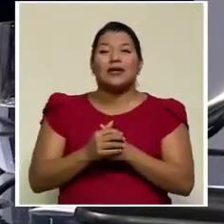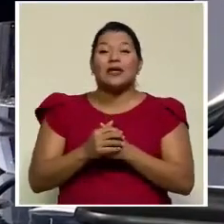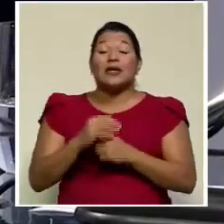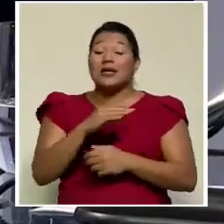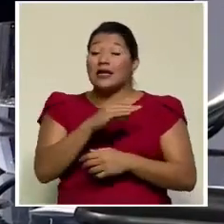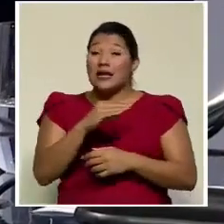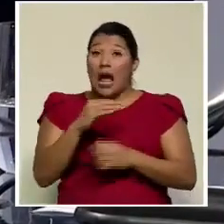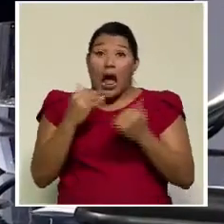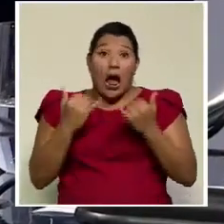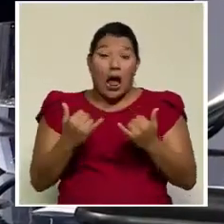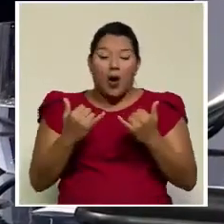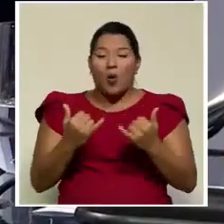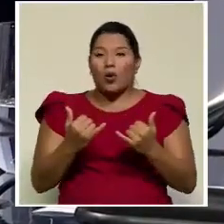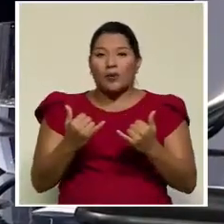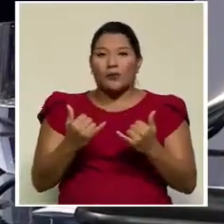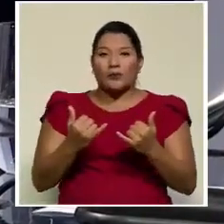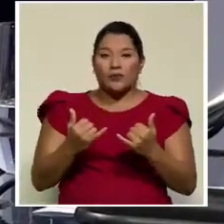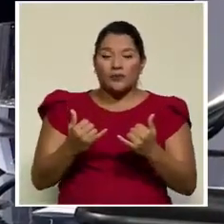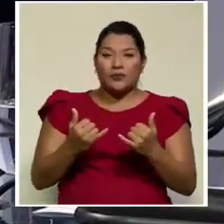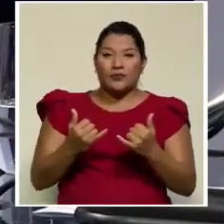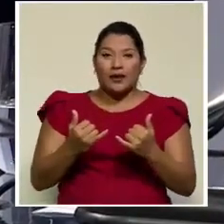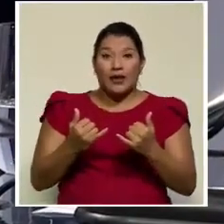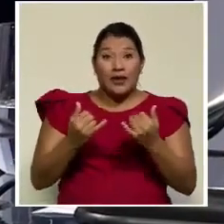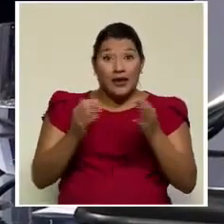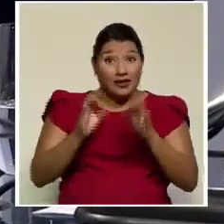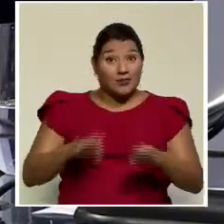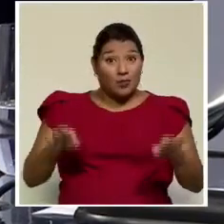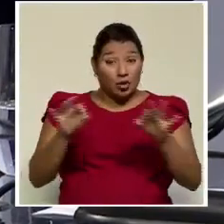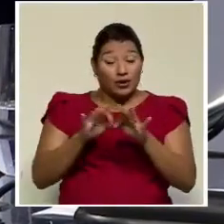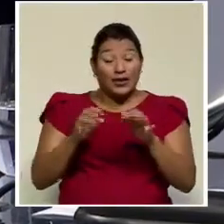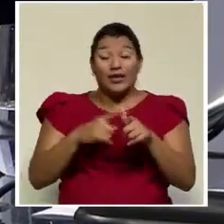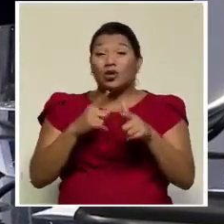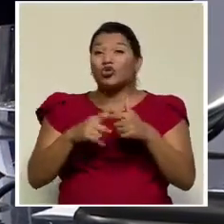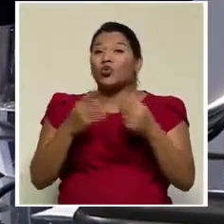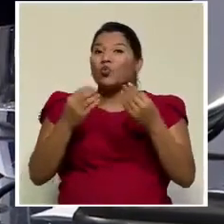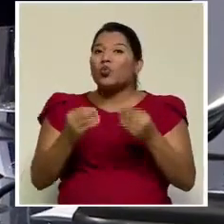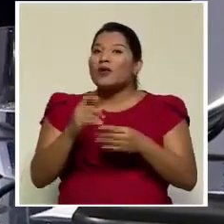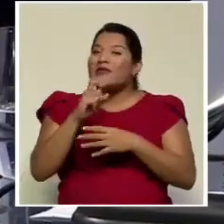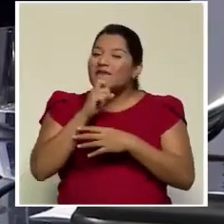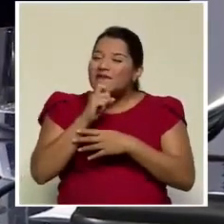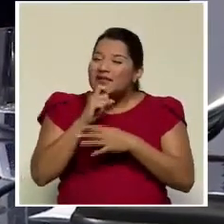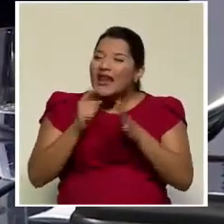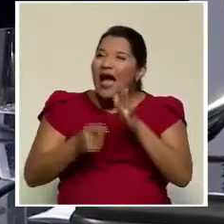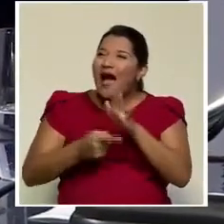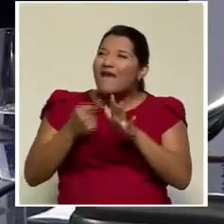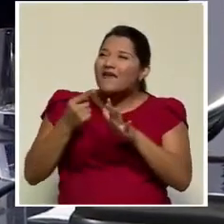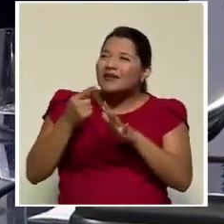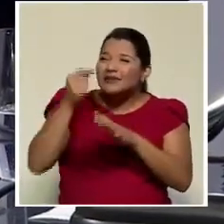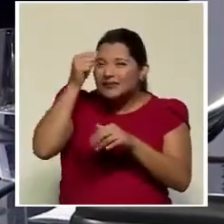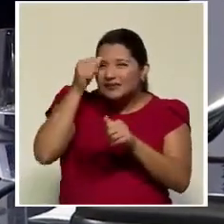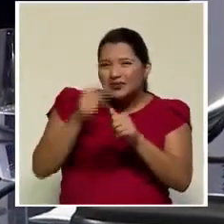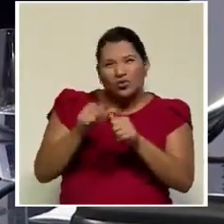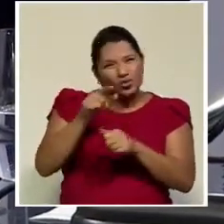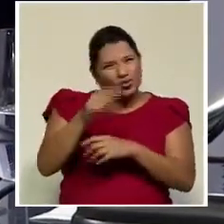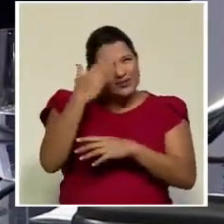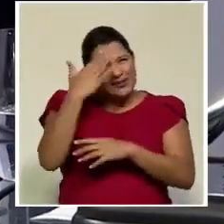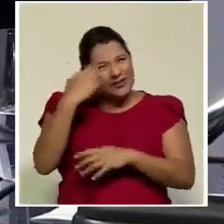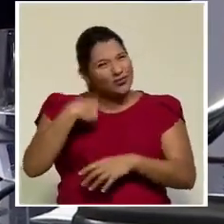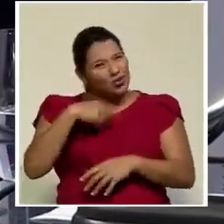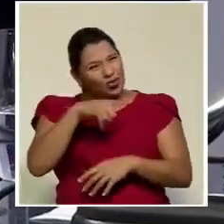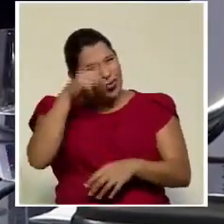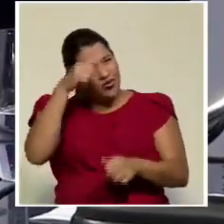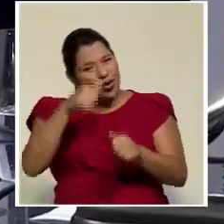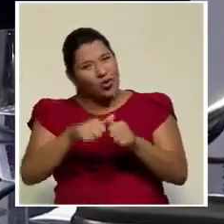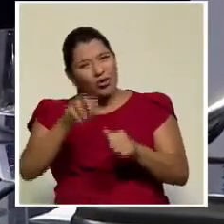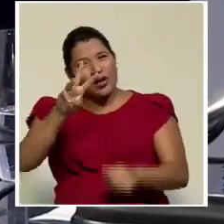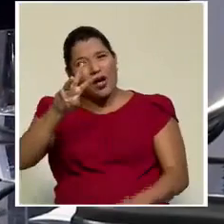el hoy y ya. Entonces, nos cuesta mucho hacer esta retrospectiva. Usted sabe que yo no me acordaba de Walter